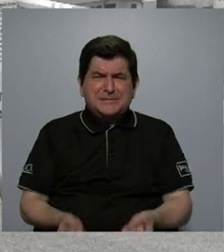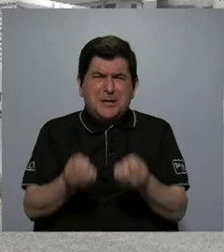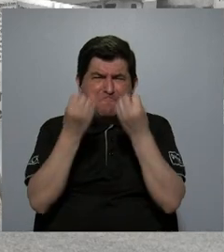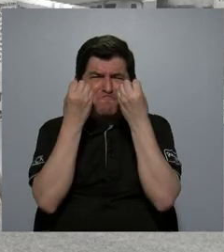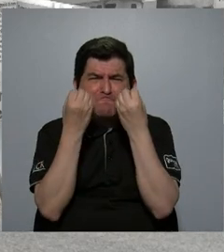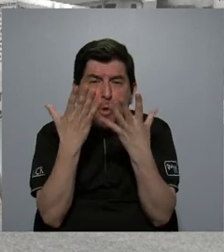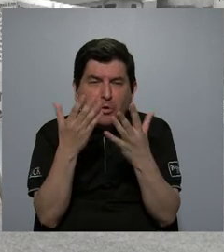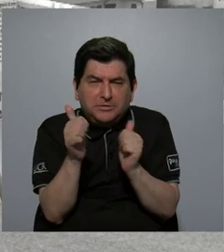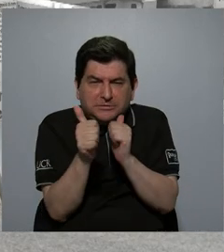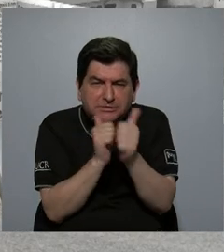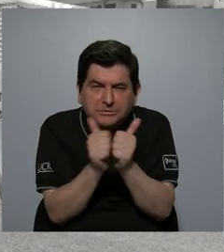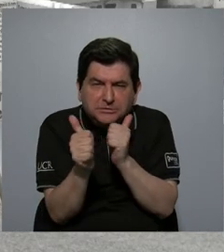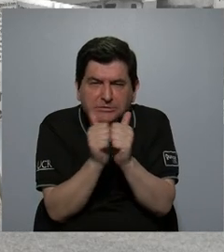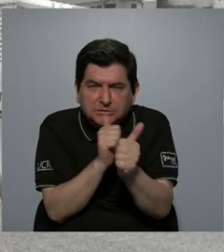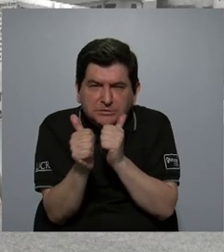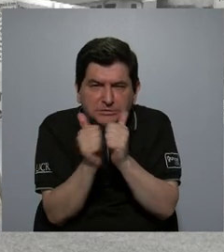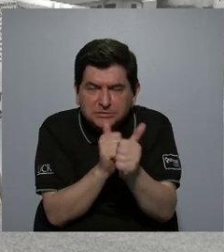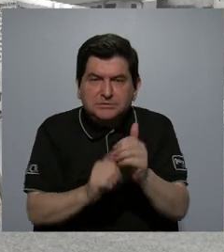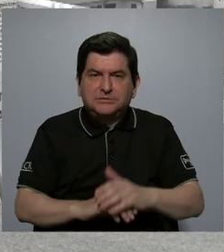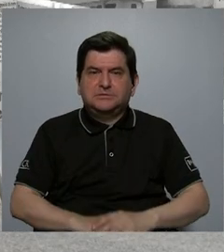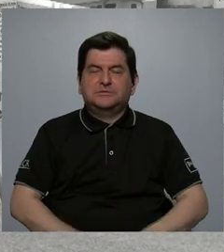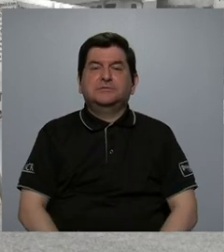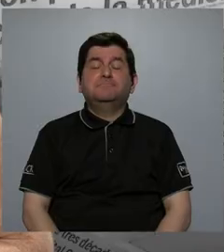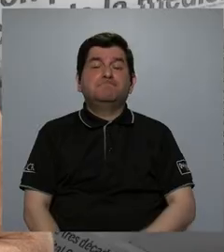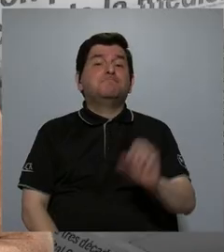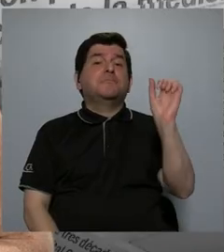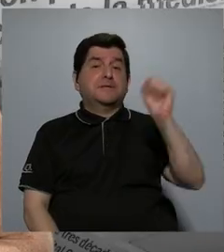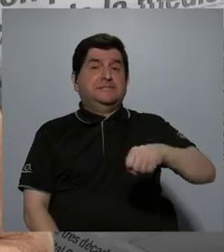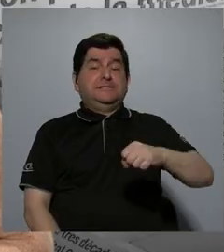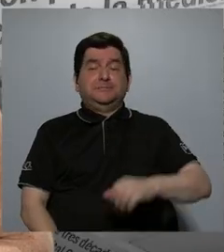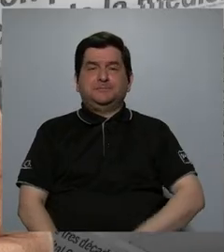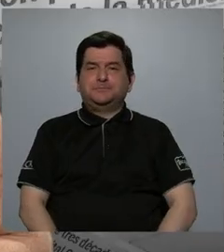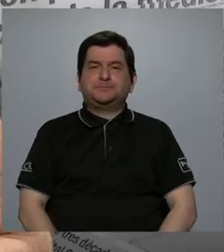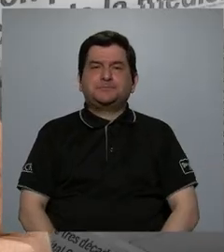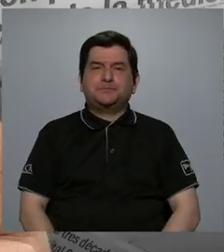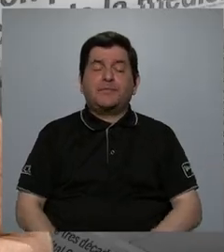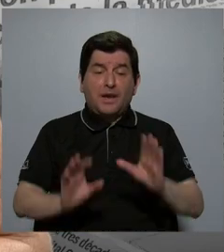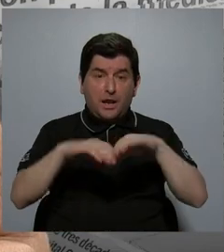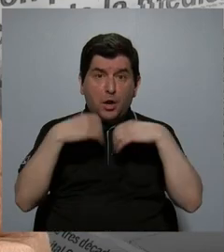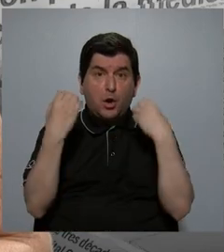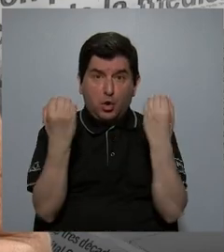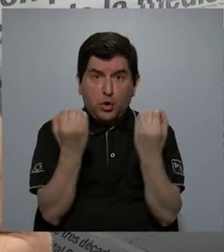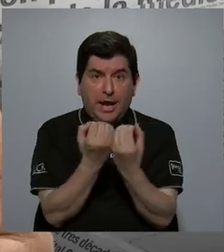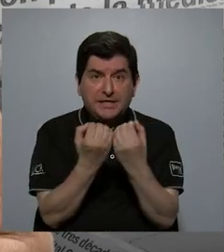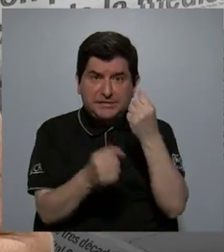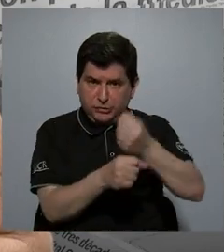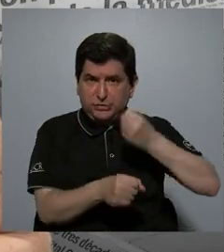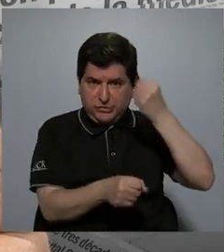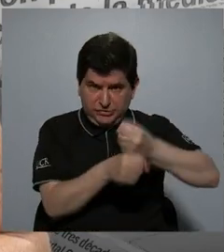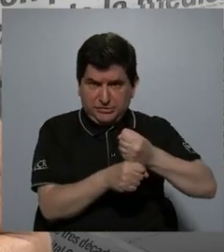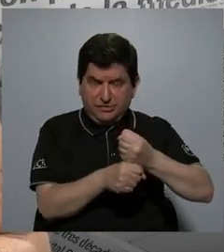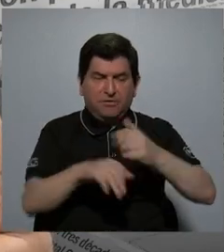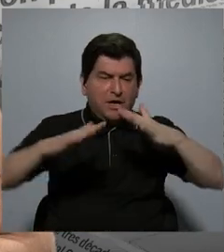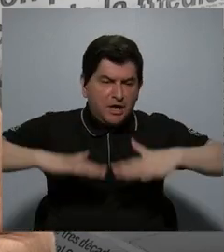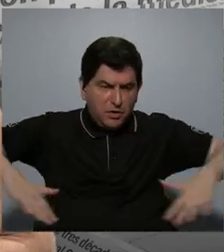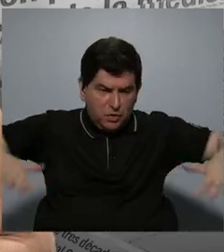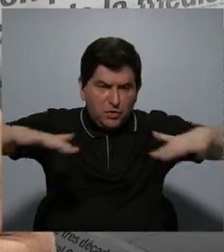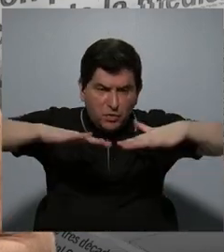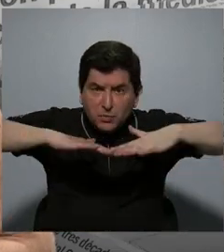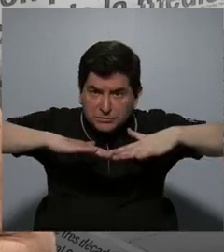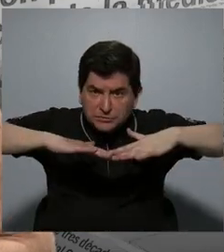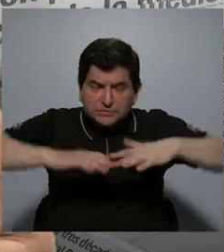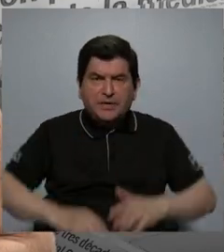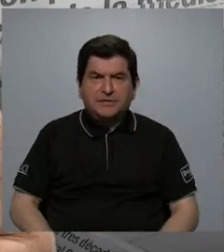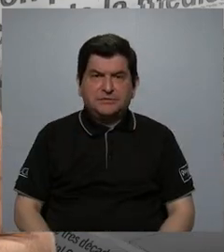competencia y competitividad? Sí, claro. Las organizaciones laborales, los espacios laborales